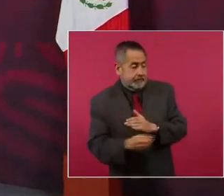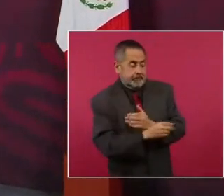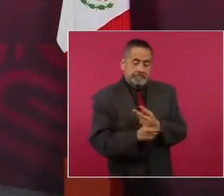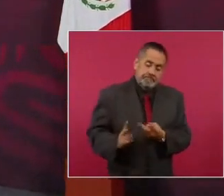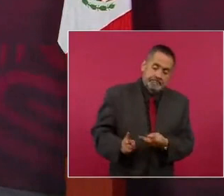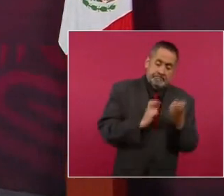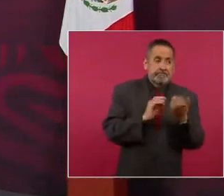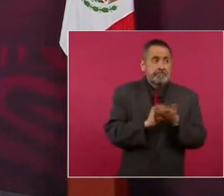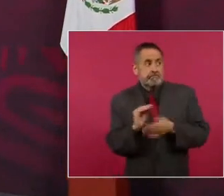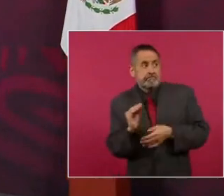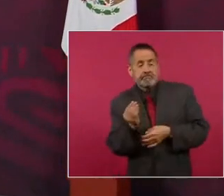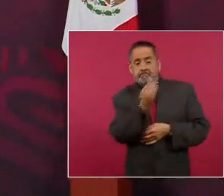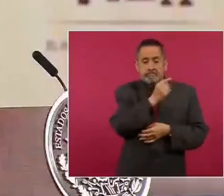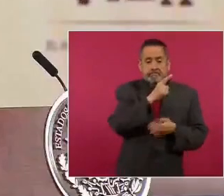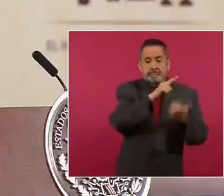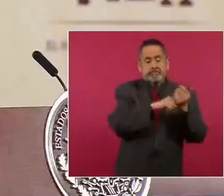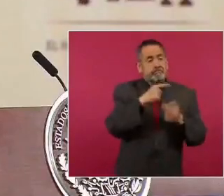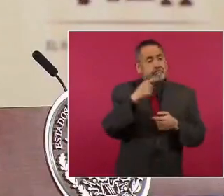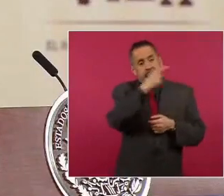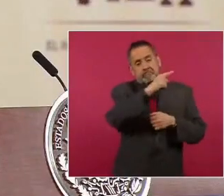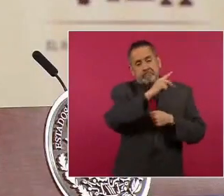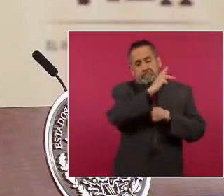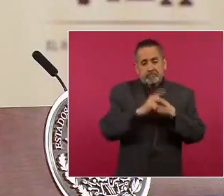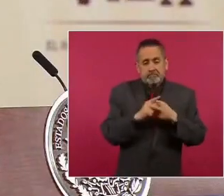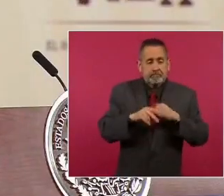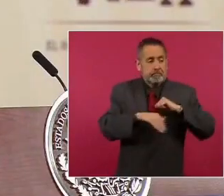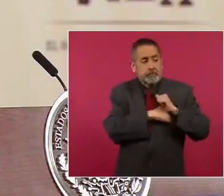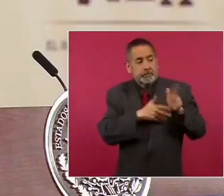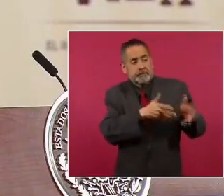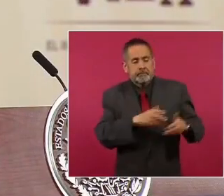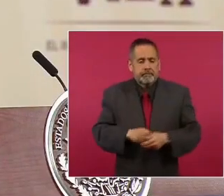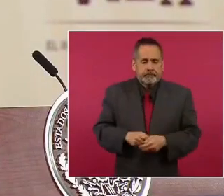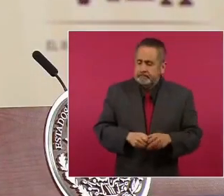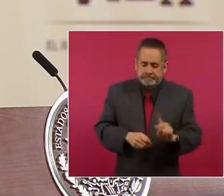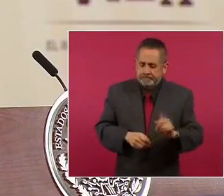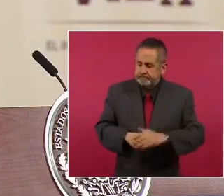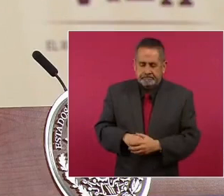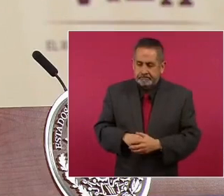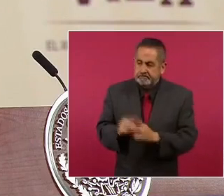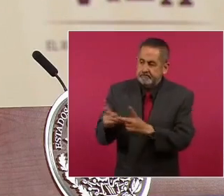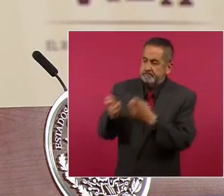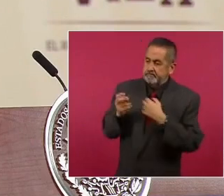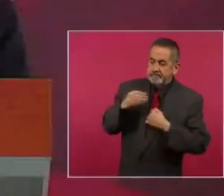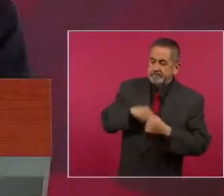no se lo roban como era antes los políticos